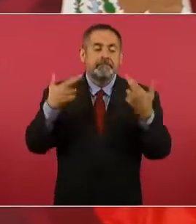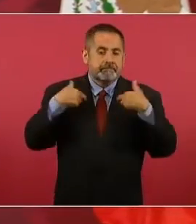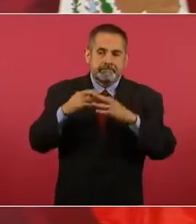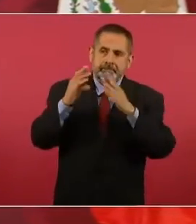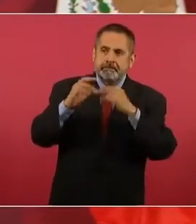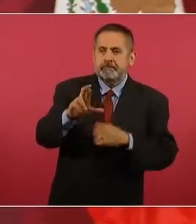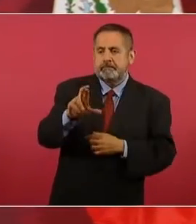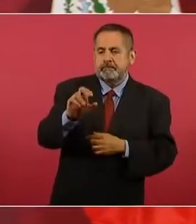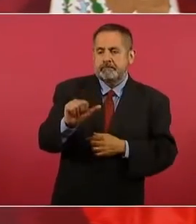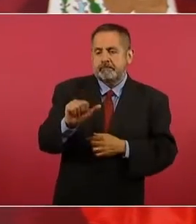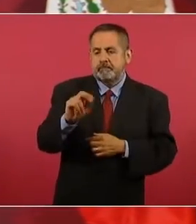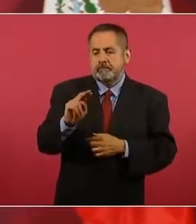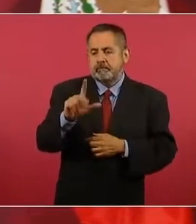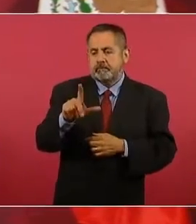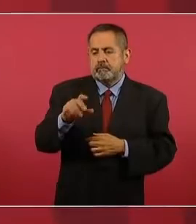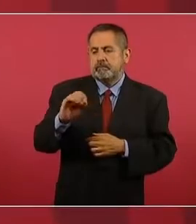maestro,